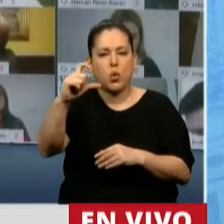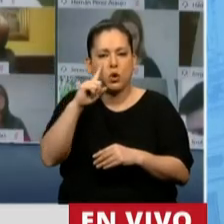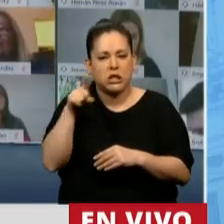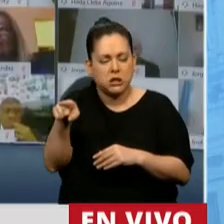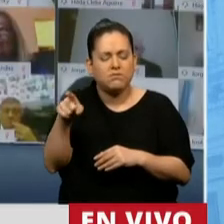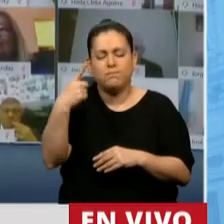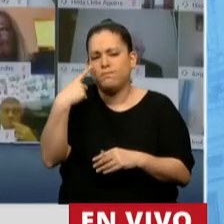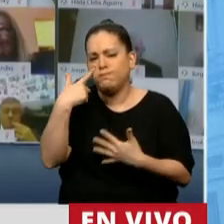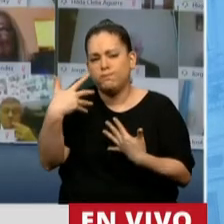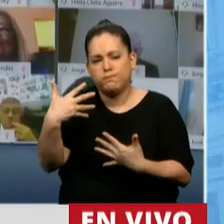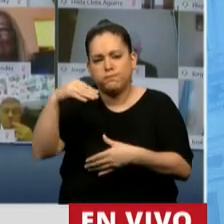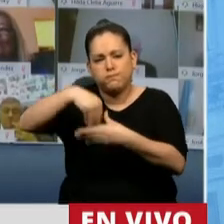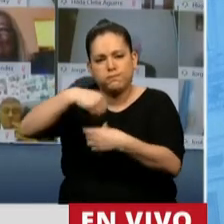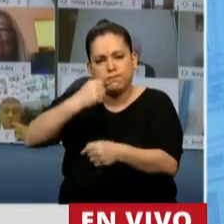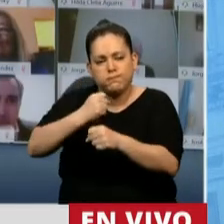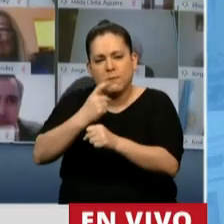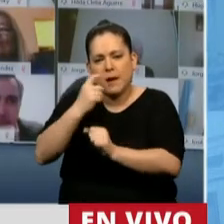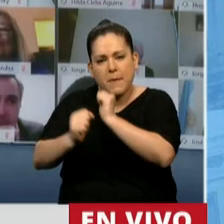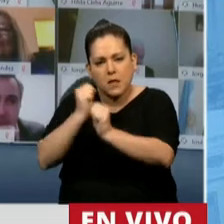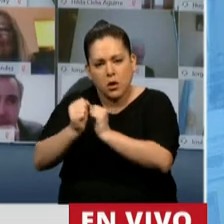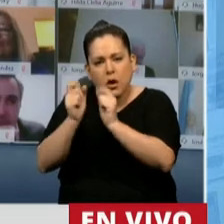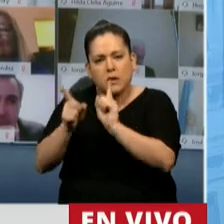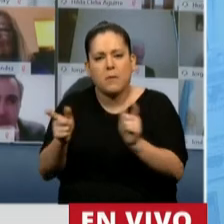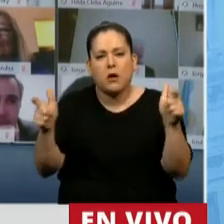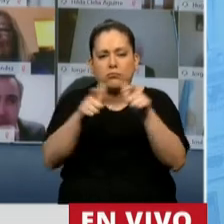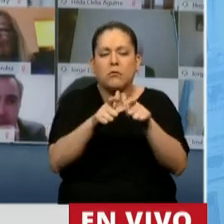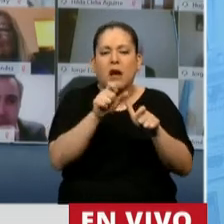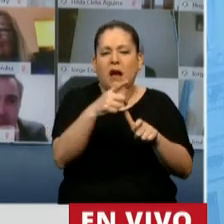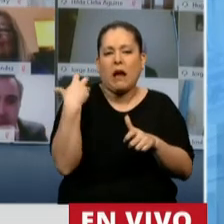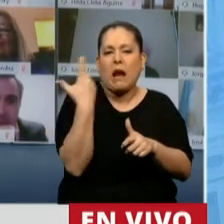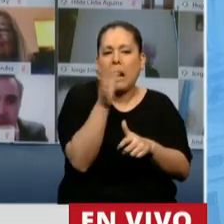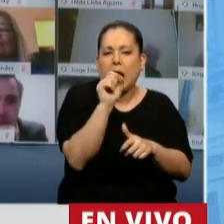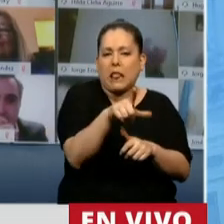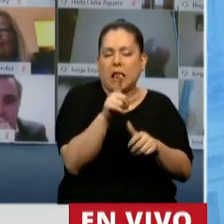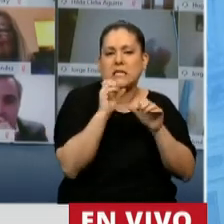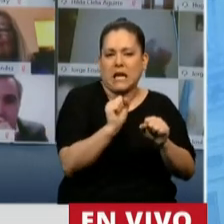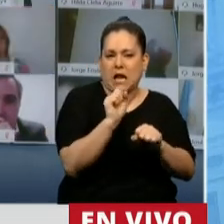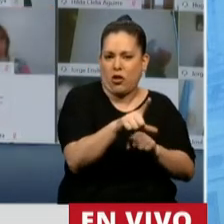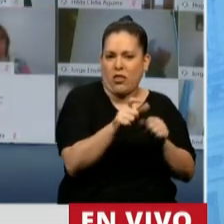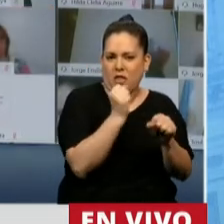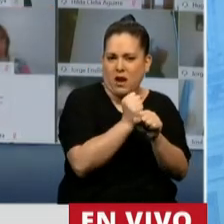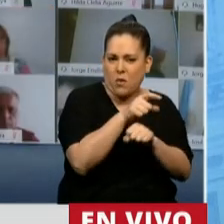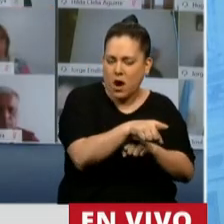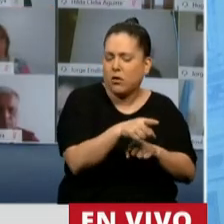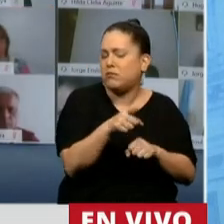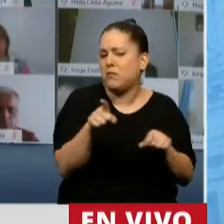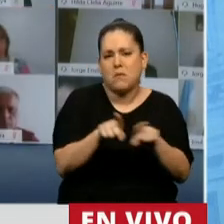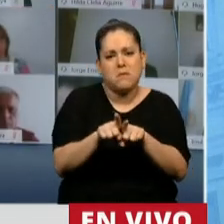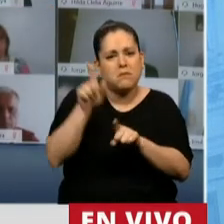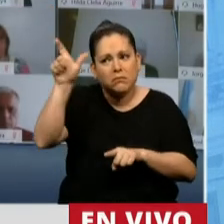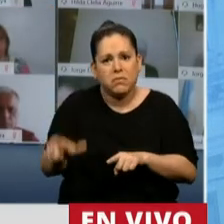metalúrgico y secretario general de la Confederación General del Trabajo, que como tantos otros compañeros y compañeras